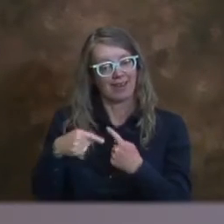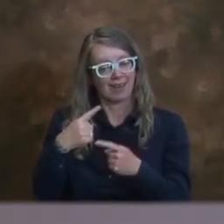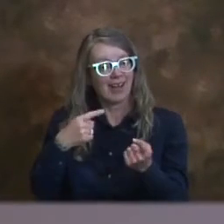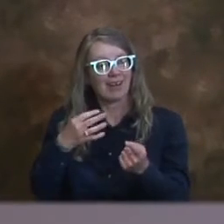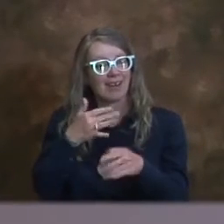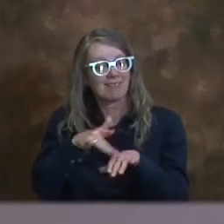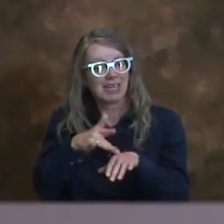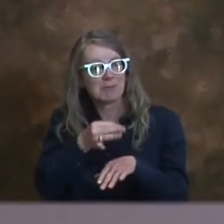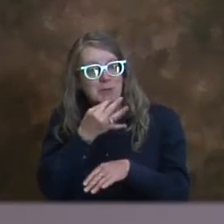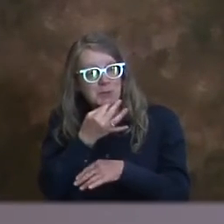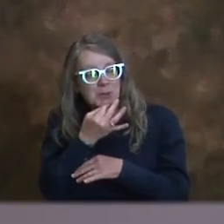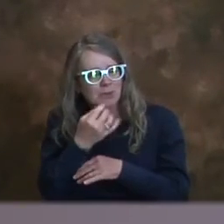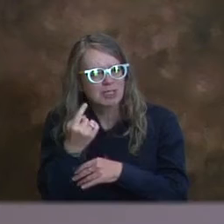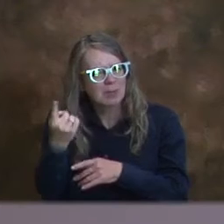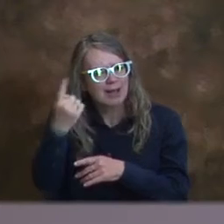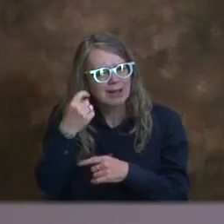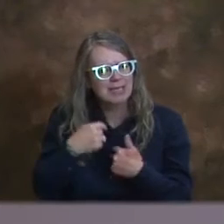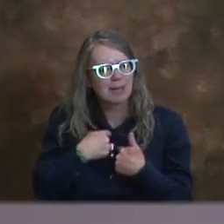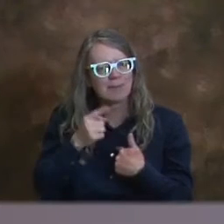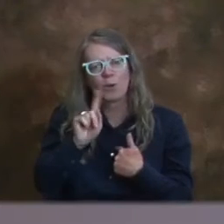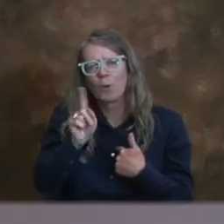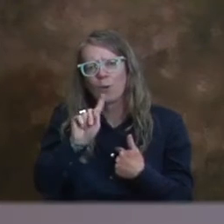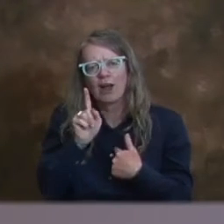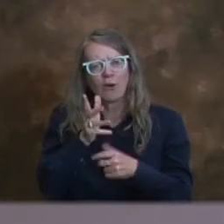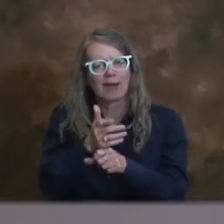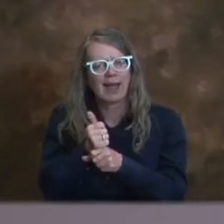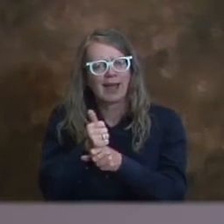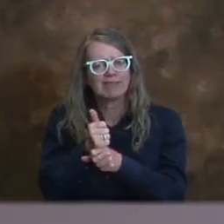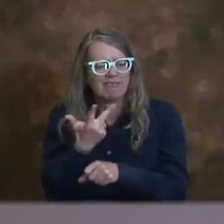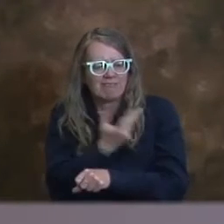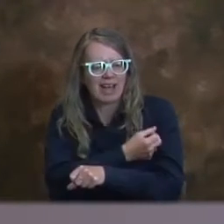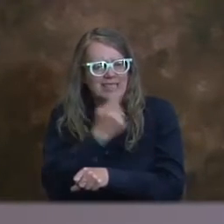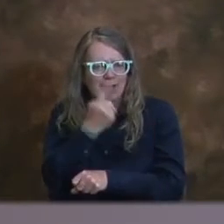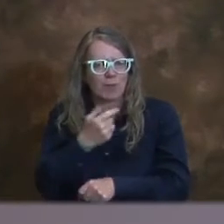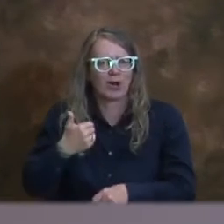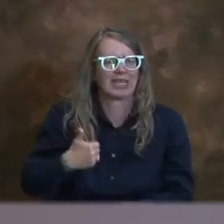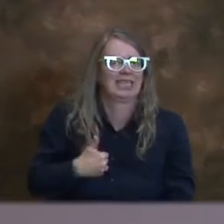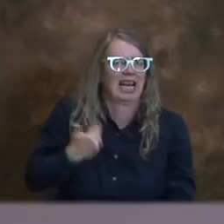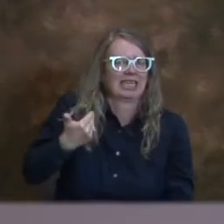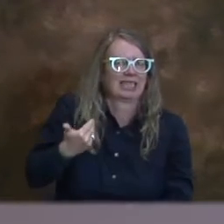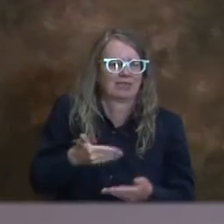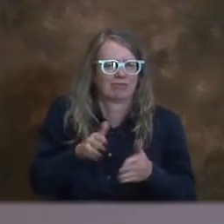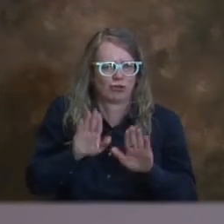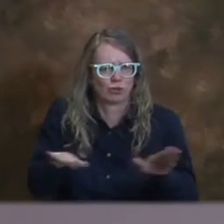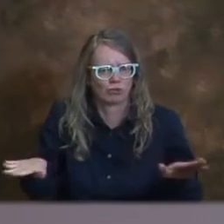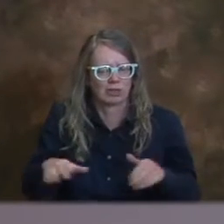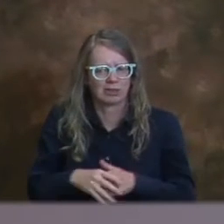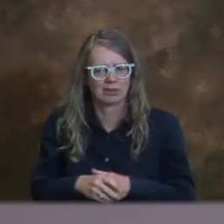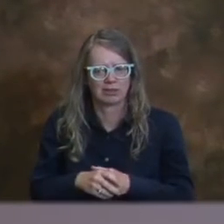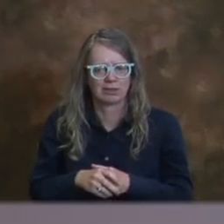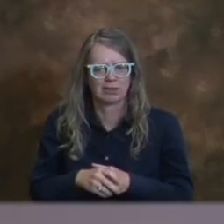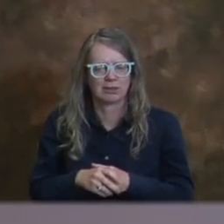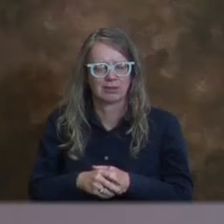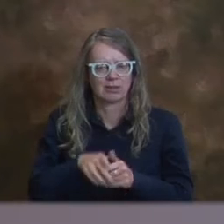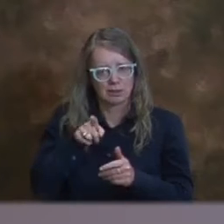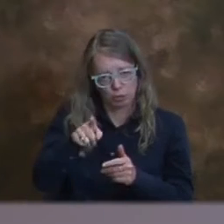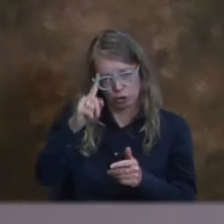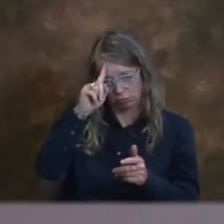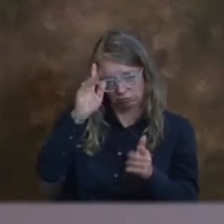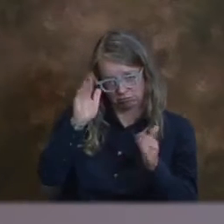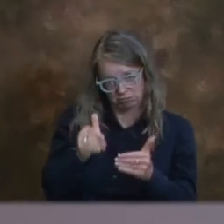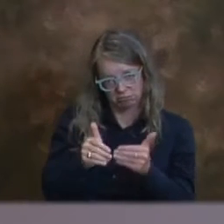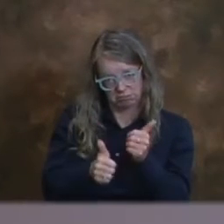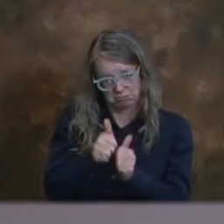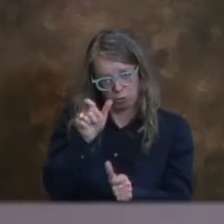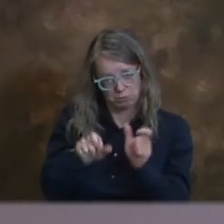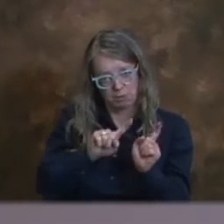preguntando en dónde pueden ir a las personas para conseguir las inyecciones. Quería preguntar, ¿hay expectativas